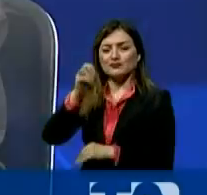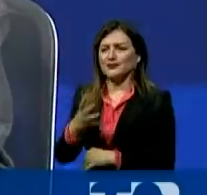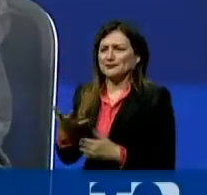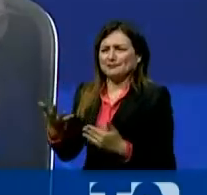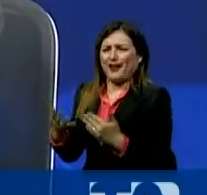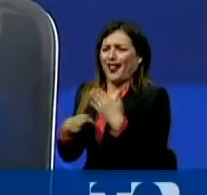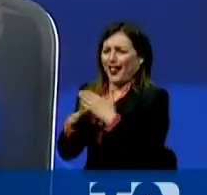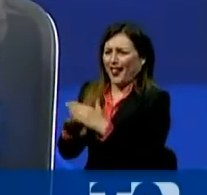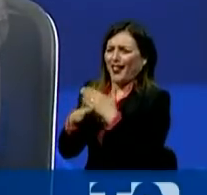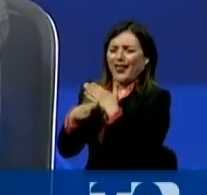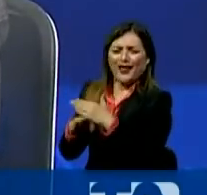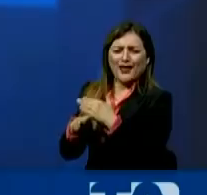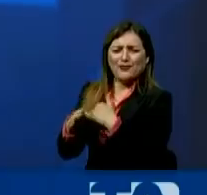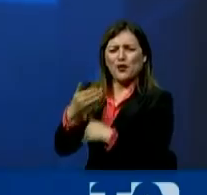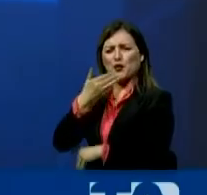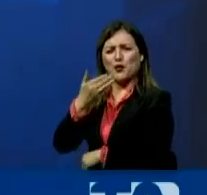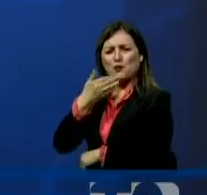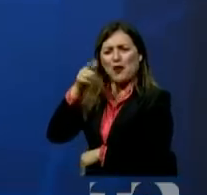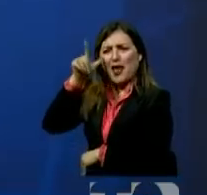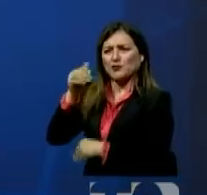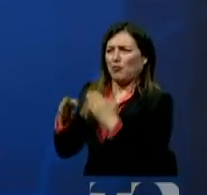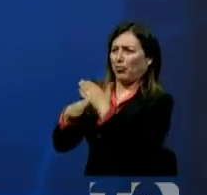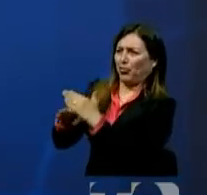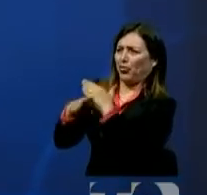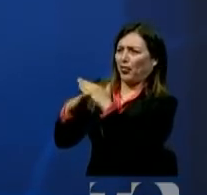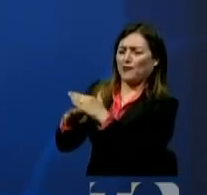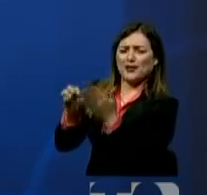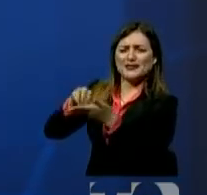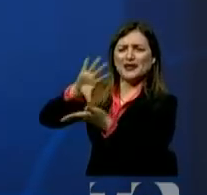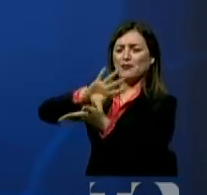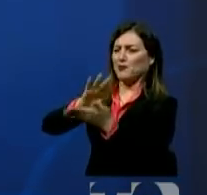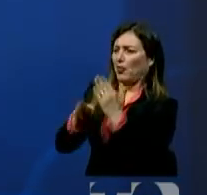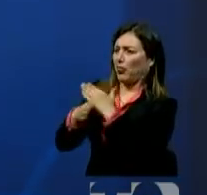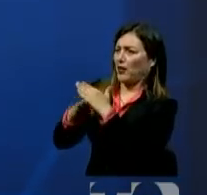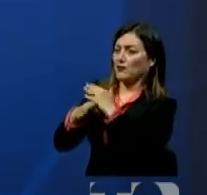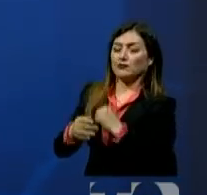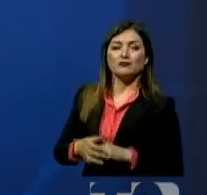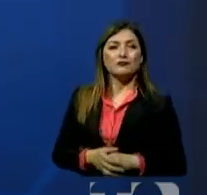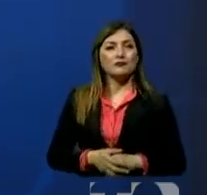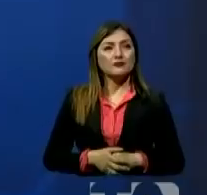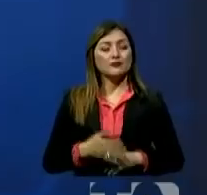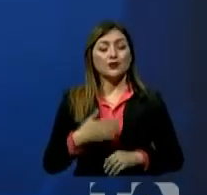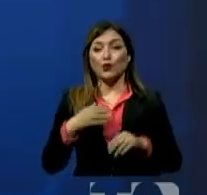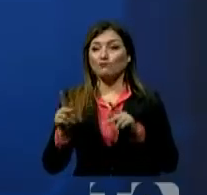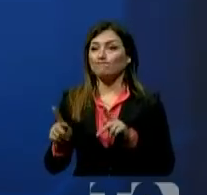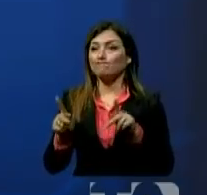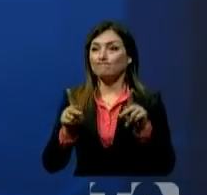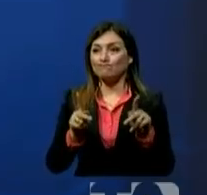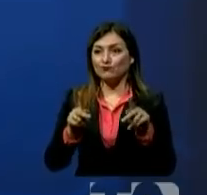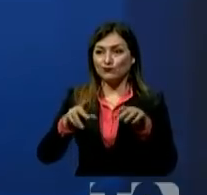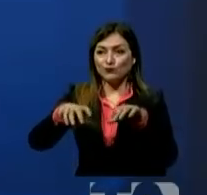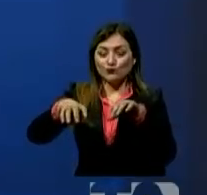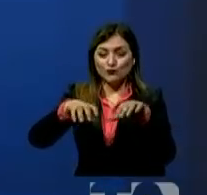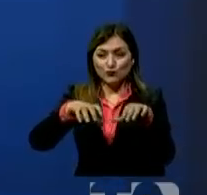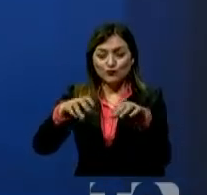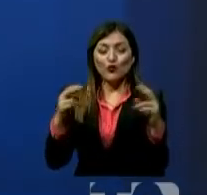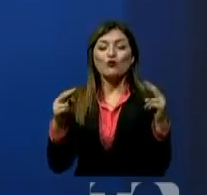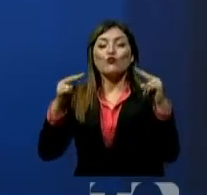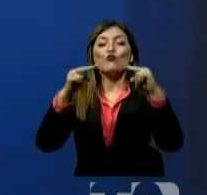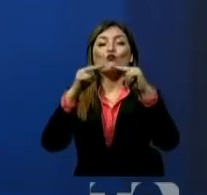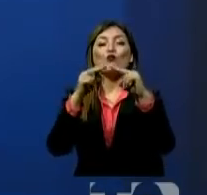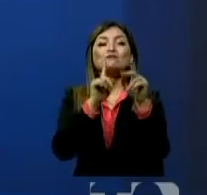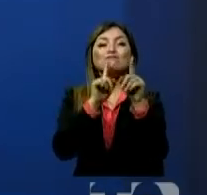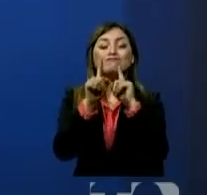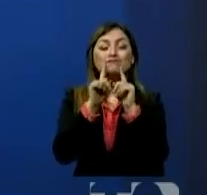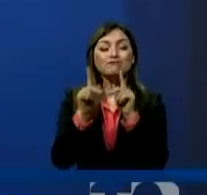¿Cómo gobierna con la Asamblea? Sí, nosotros estamos listos para poder coordinar acciones, tender puentes